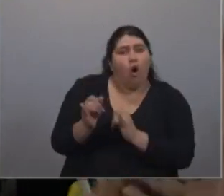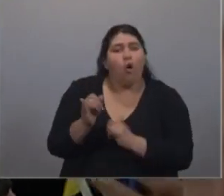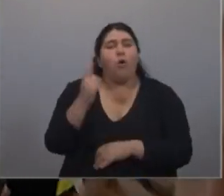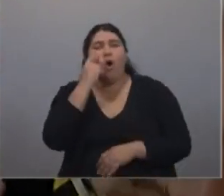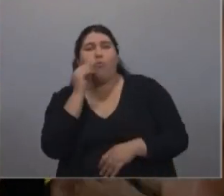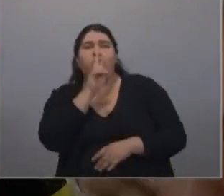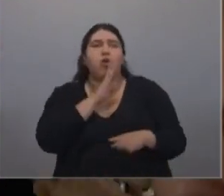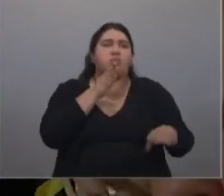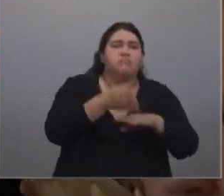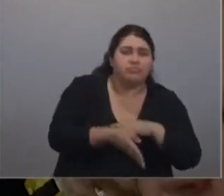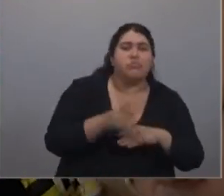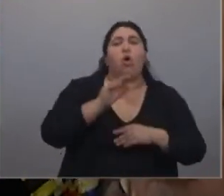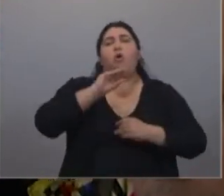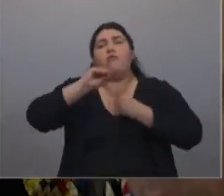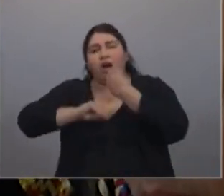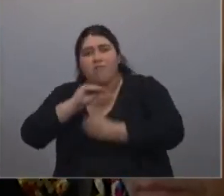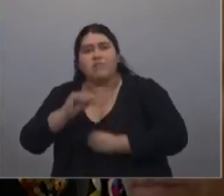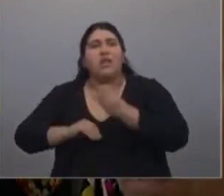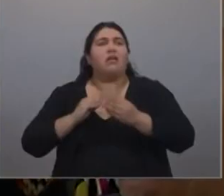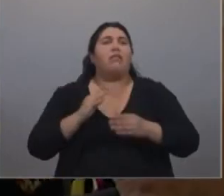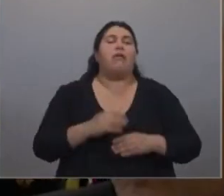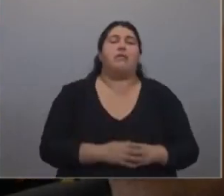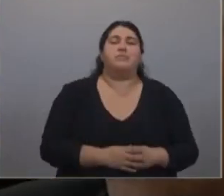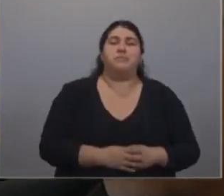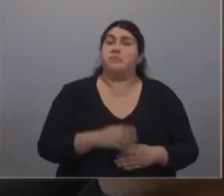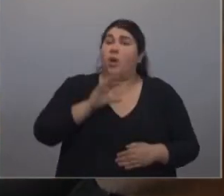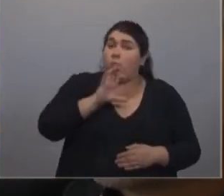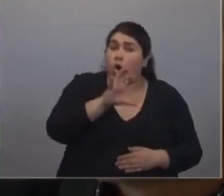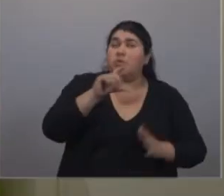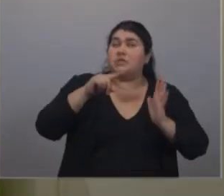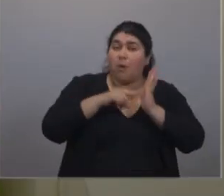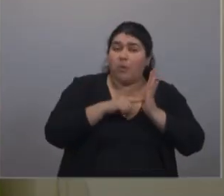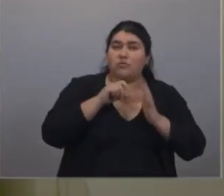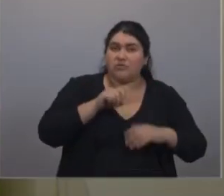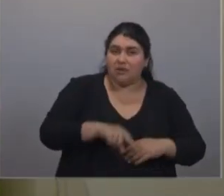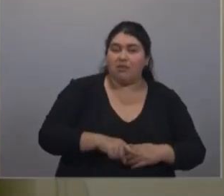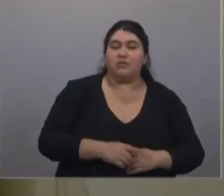una familia de la Provincia de Buenos Aires,